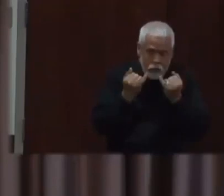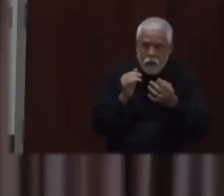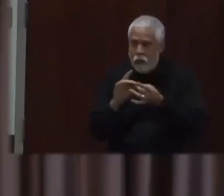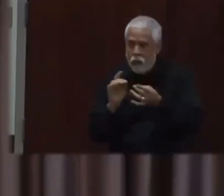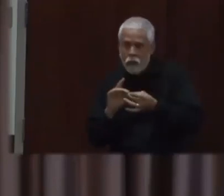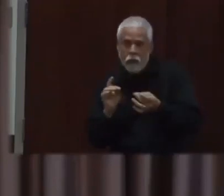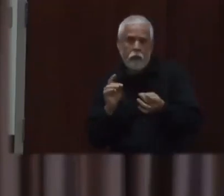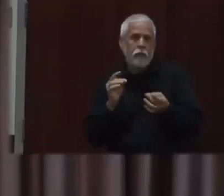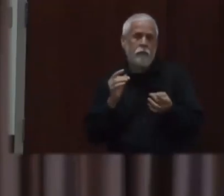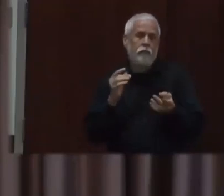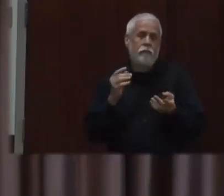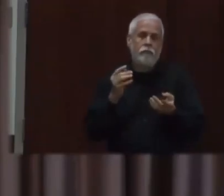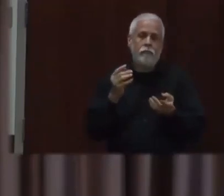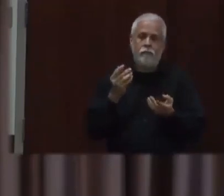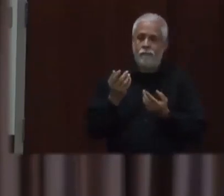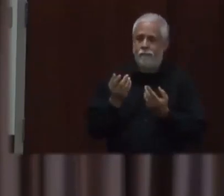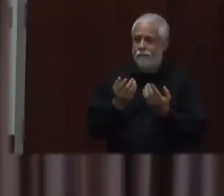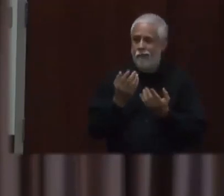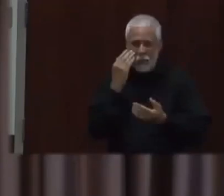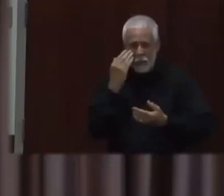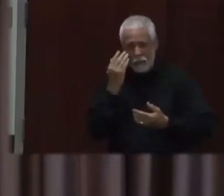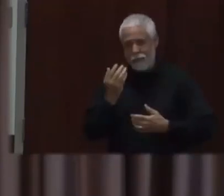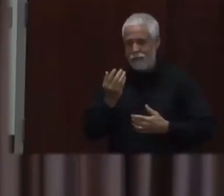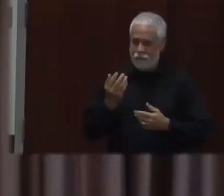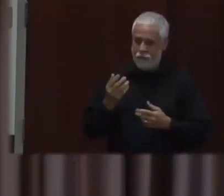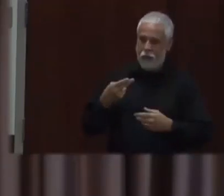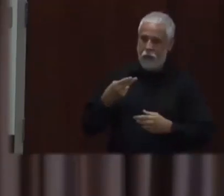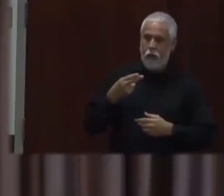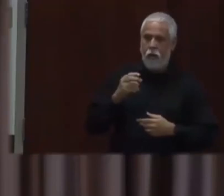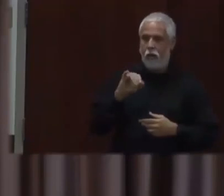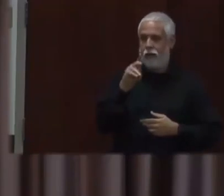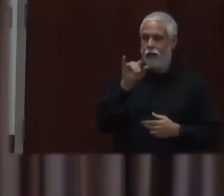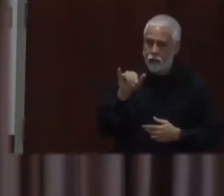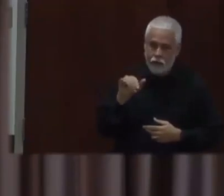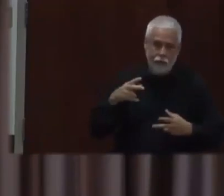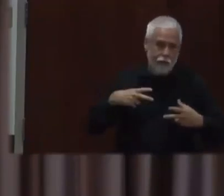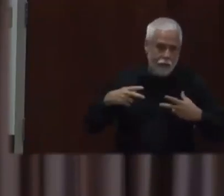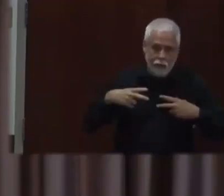pues tienen diversión, salen y cómo se vería?